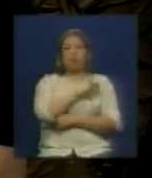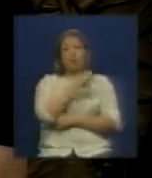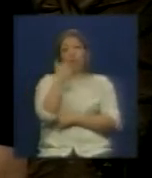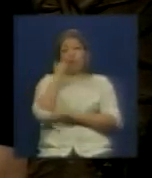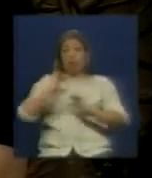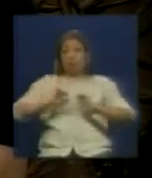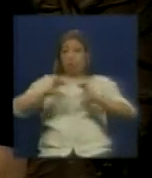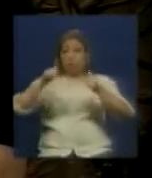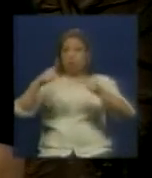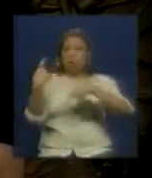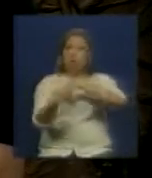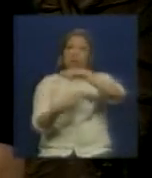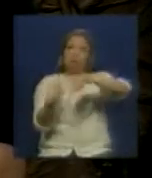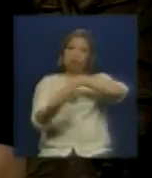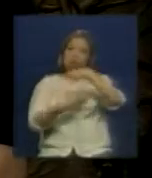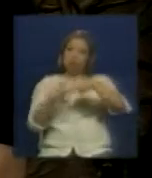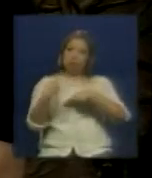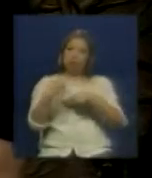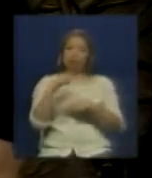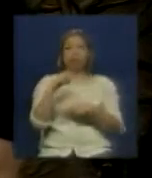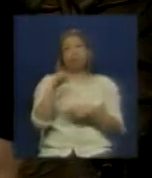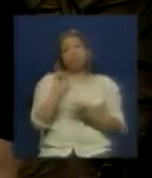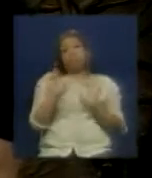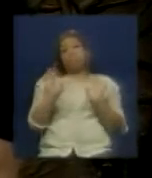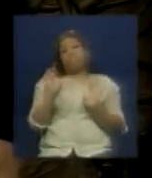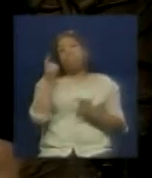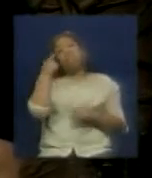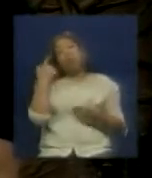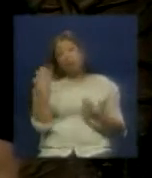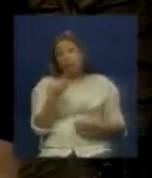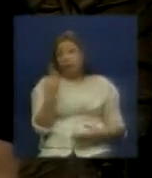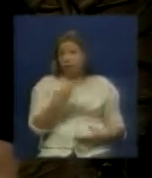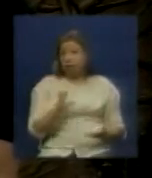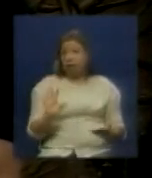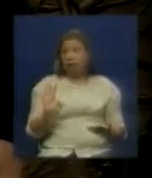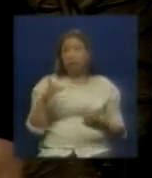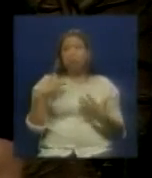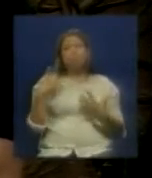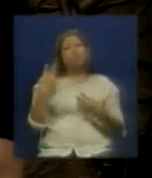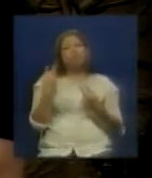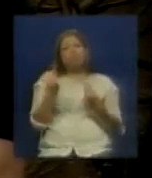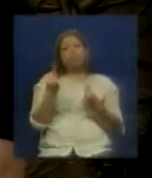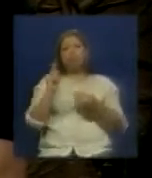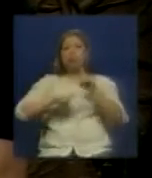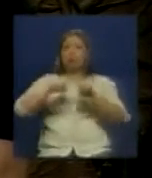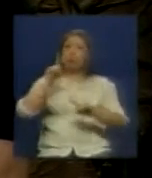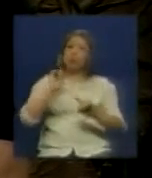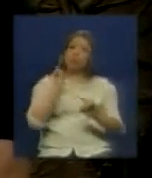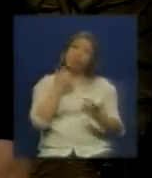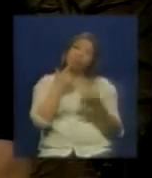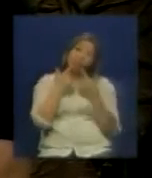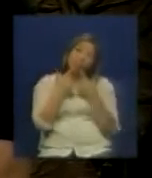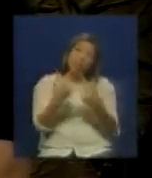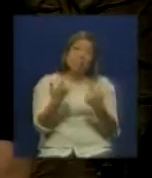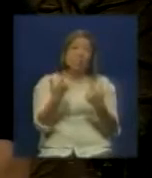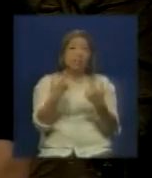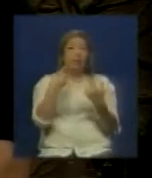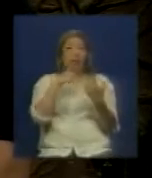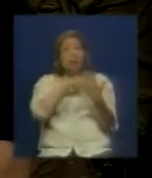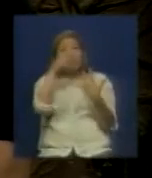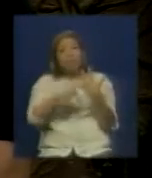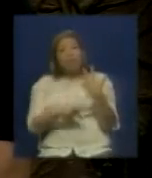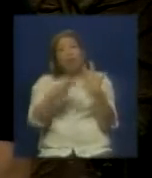emblemática de la revolución. Fíjate compañero en realidad son muchas las cosas que nosotros podríamos plantearle